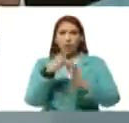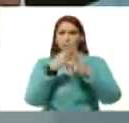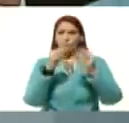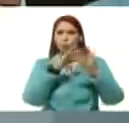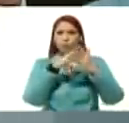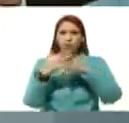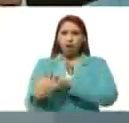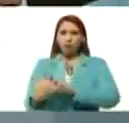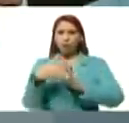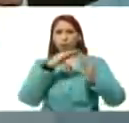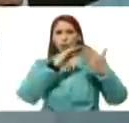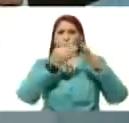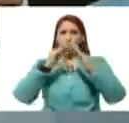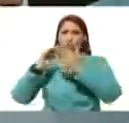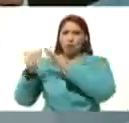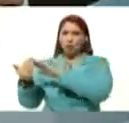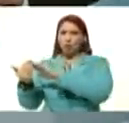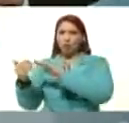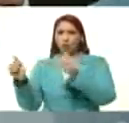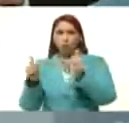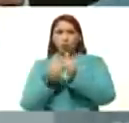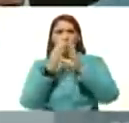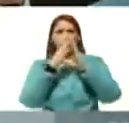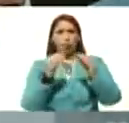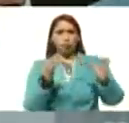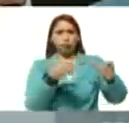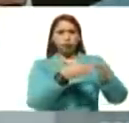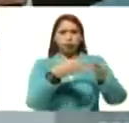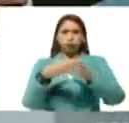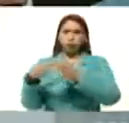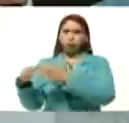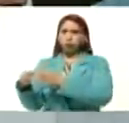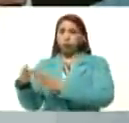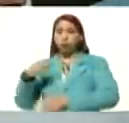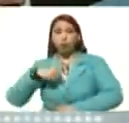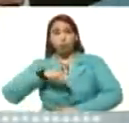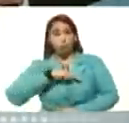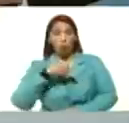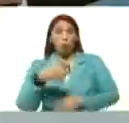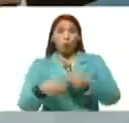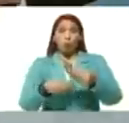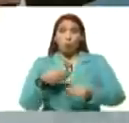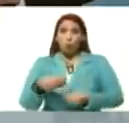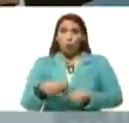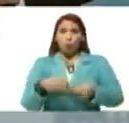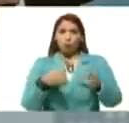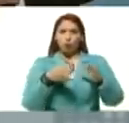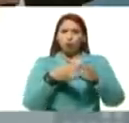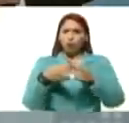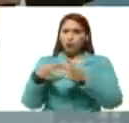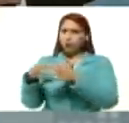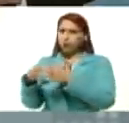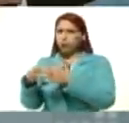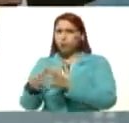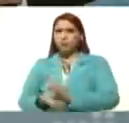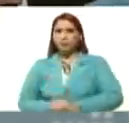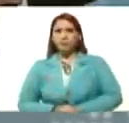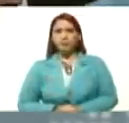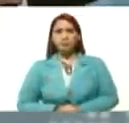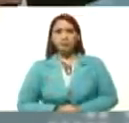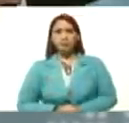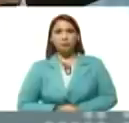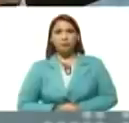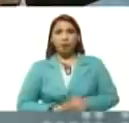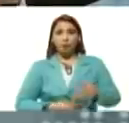comunidades, con todos los sectores, por eso, por eso es que hemos conformado un equipo que va a lo